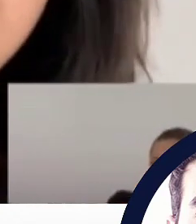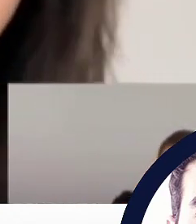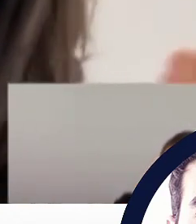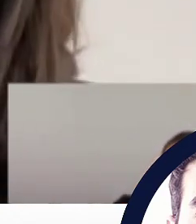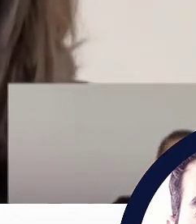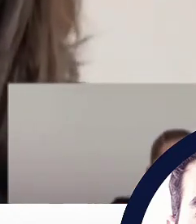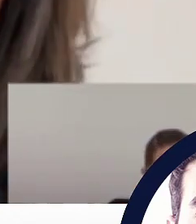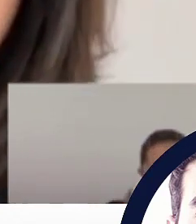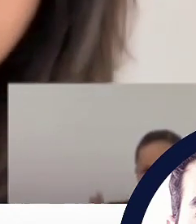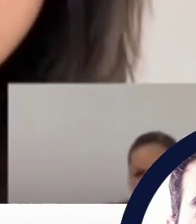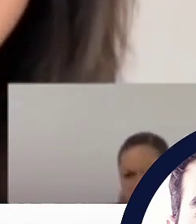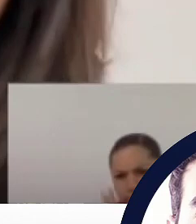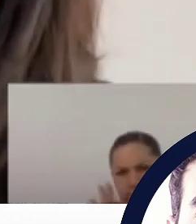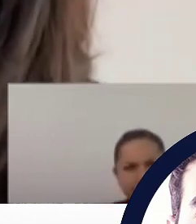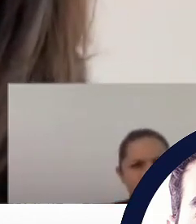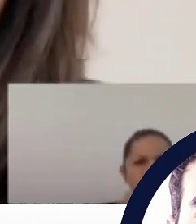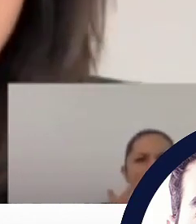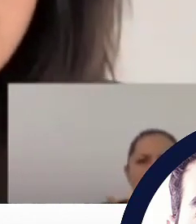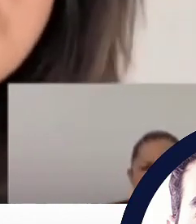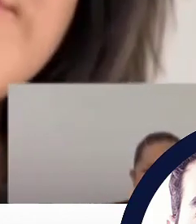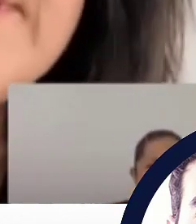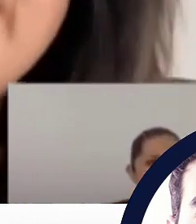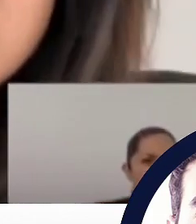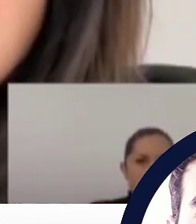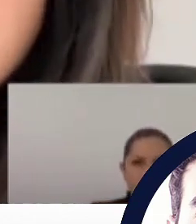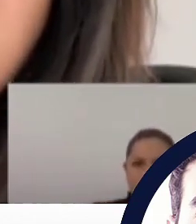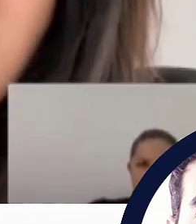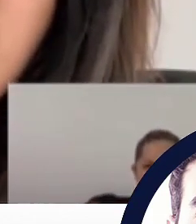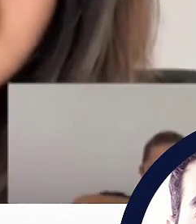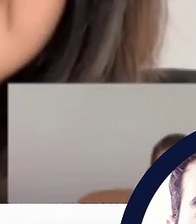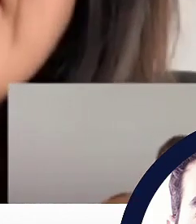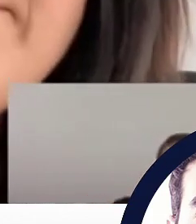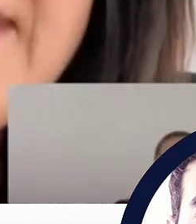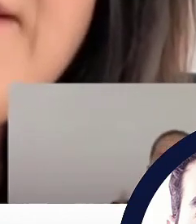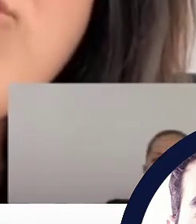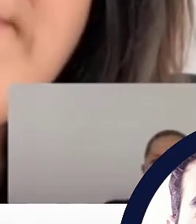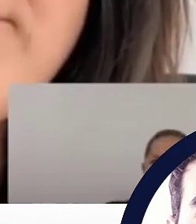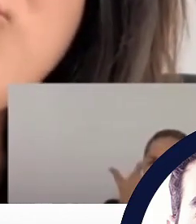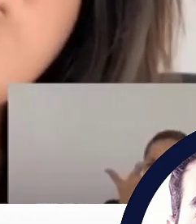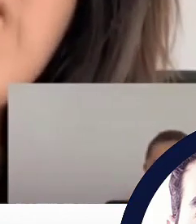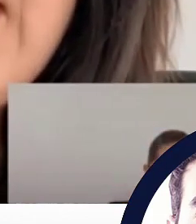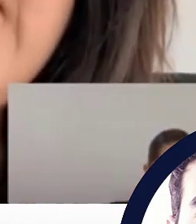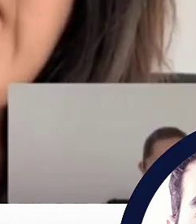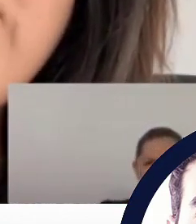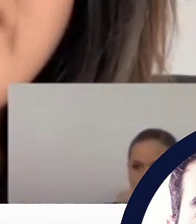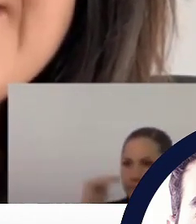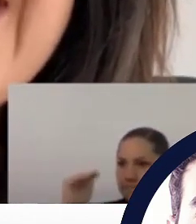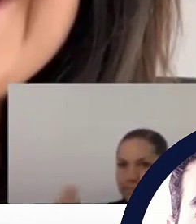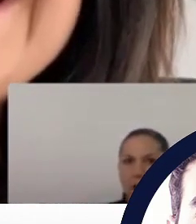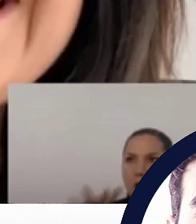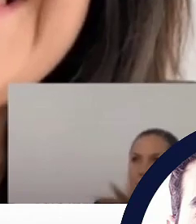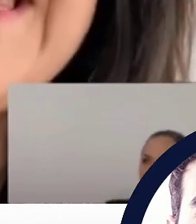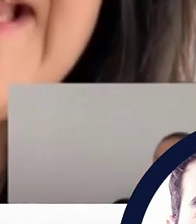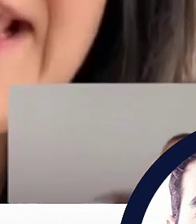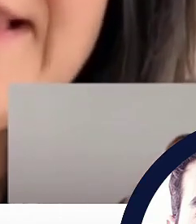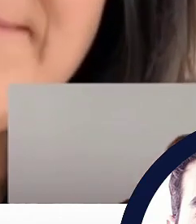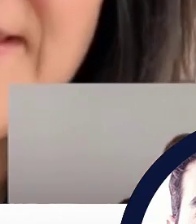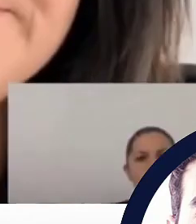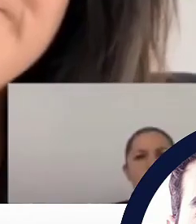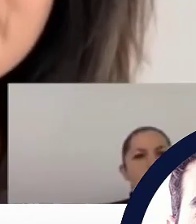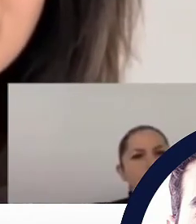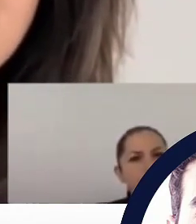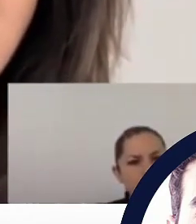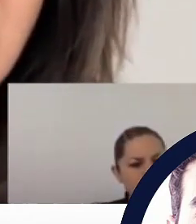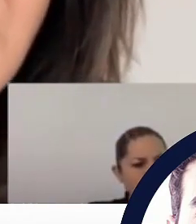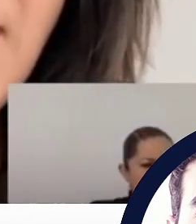¿por qué se llegó? Que Sonora no está al nivel de estos parámetros. Pues mira, yo creo que no han aprovechado